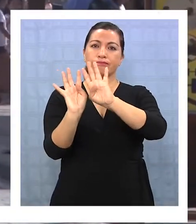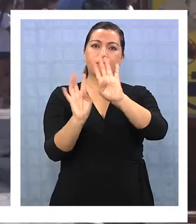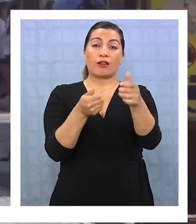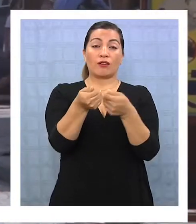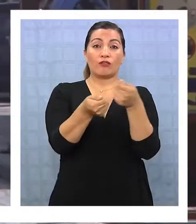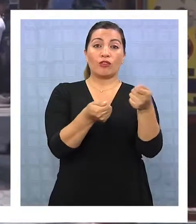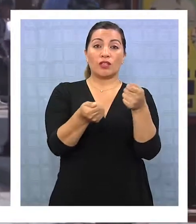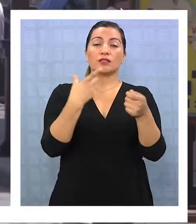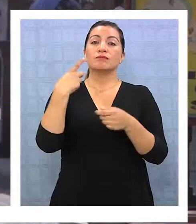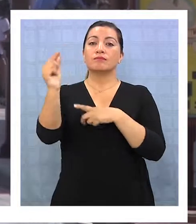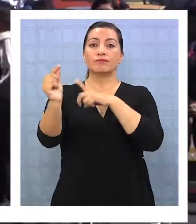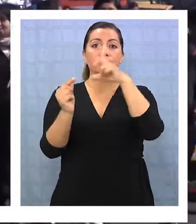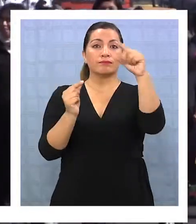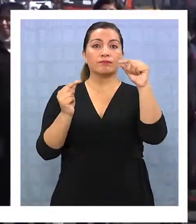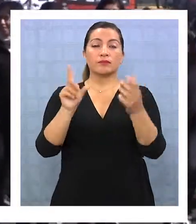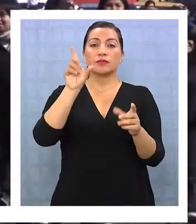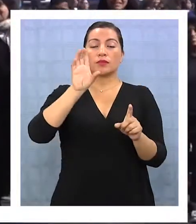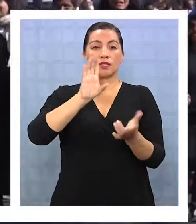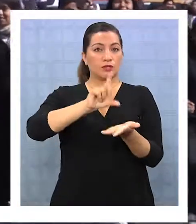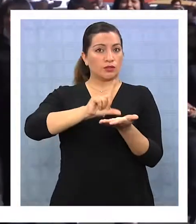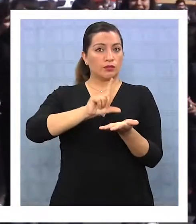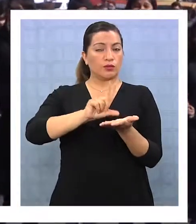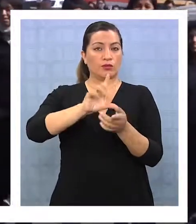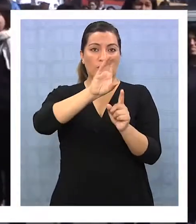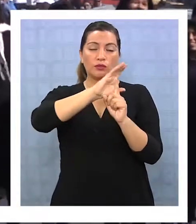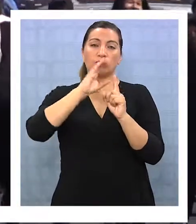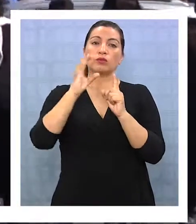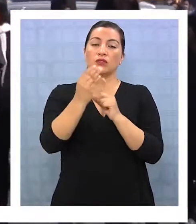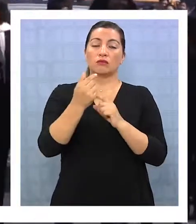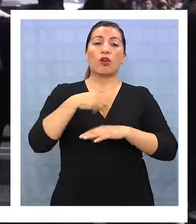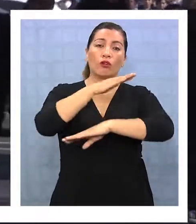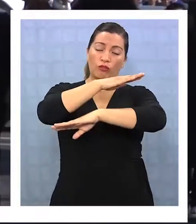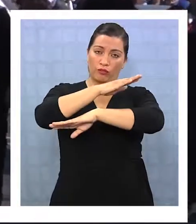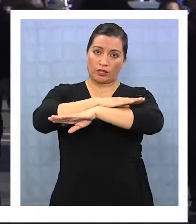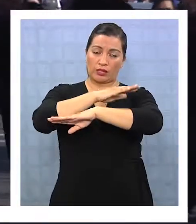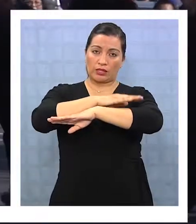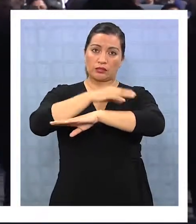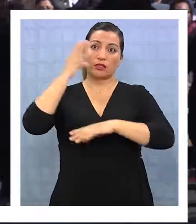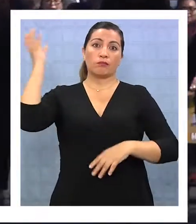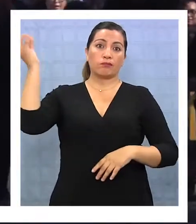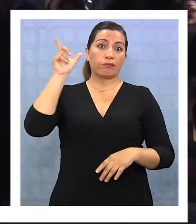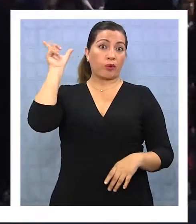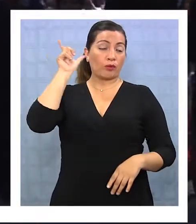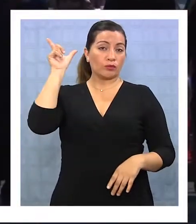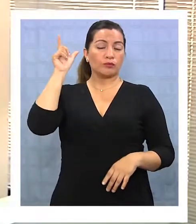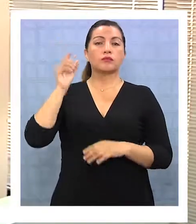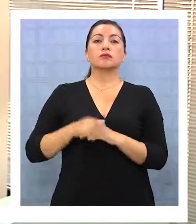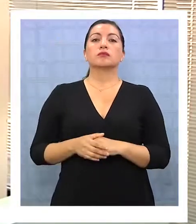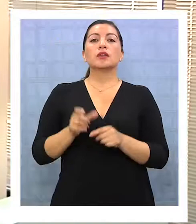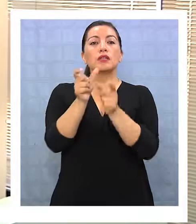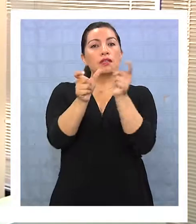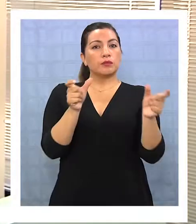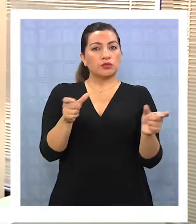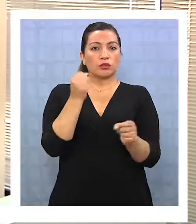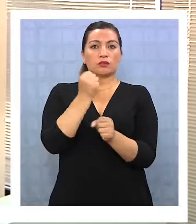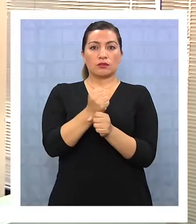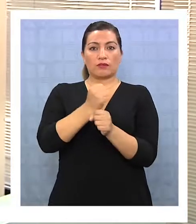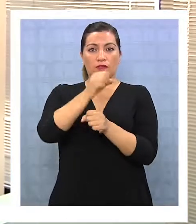retiran y sectores culturales acatan la instrucción de evacuación cuando ocurre la alerta de tsunami. Que todo el personal